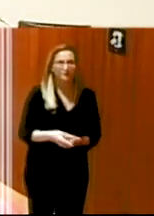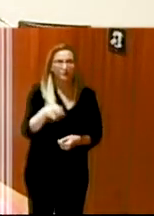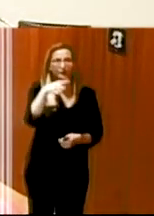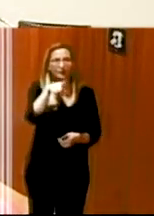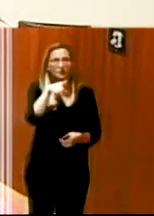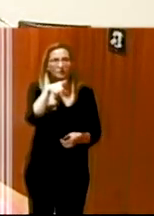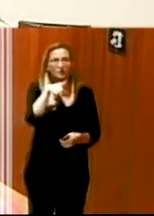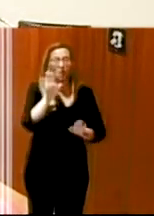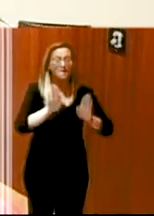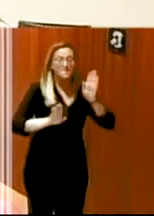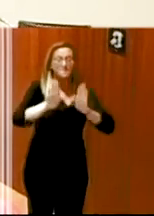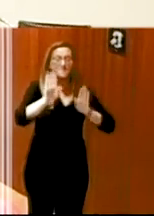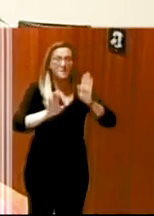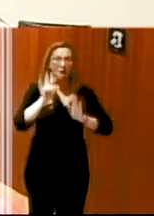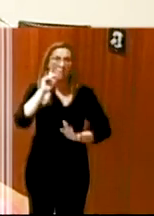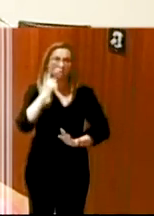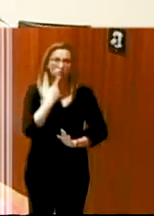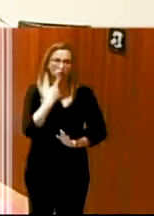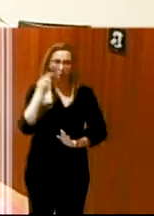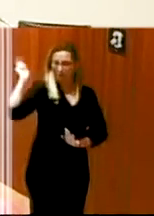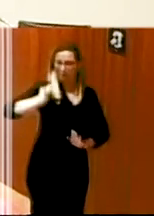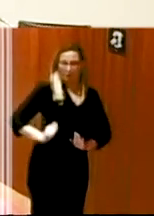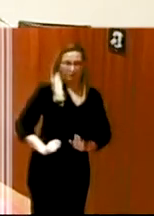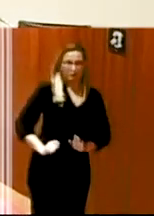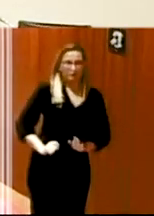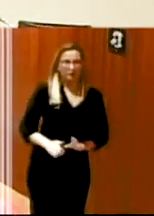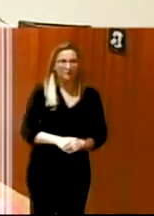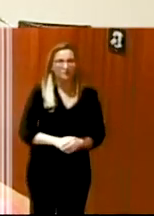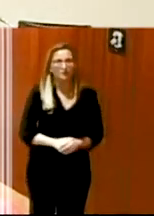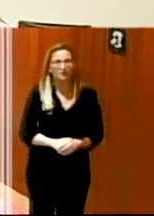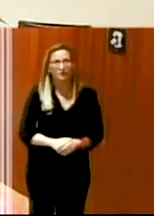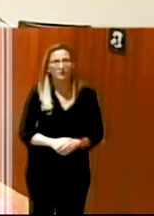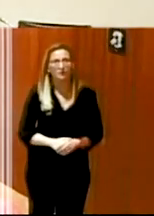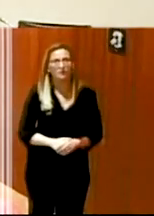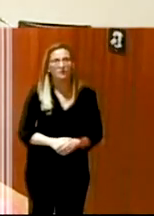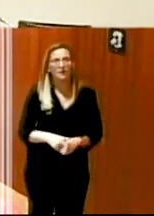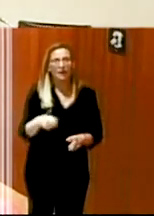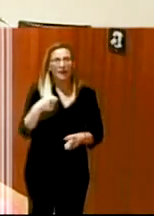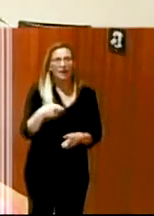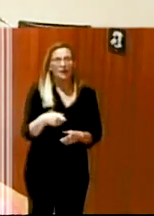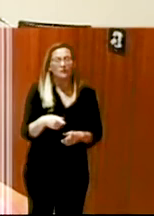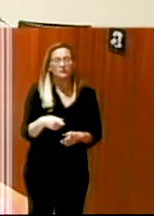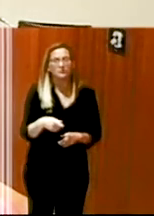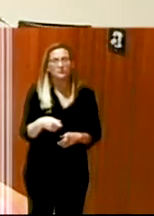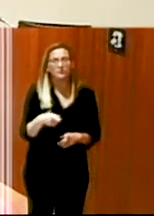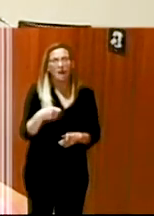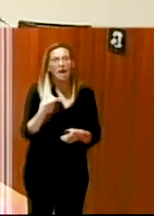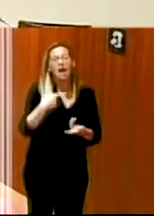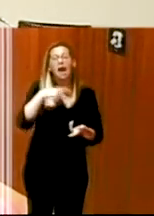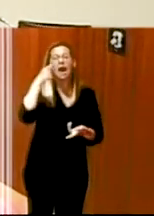un mimo sordo profesional del mimo sordo con el que también hemos estado en eventos el niño de la hipoteca